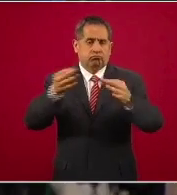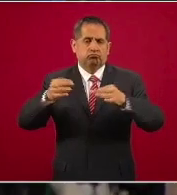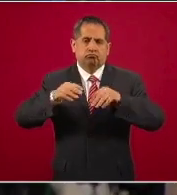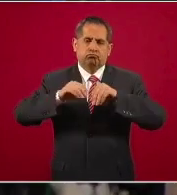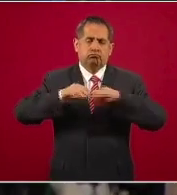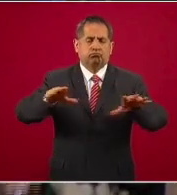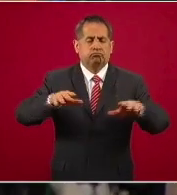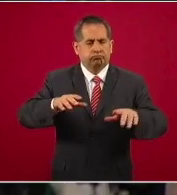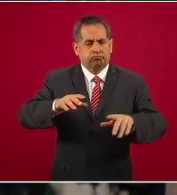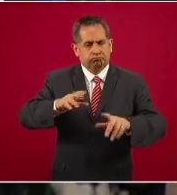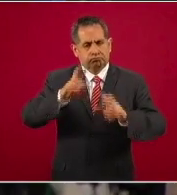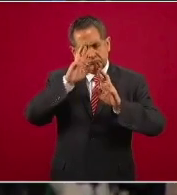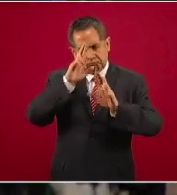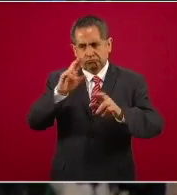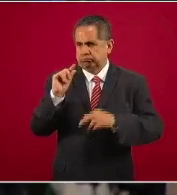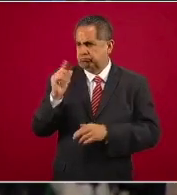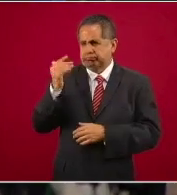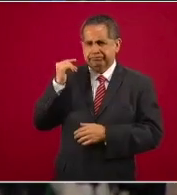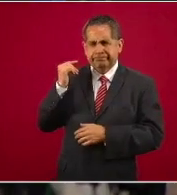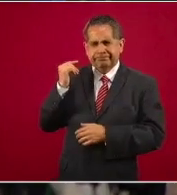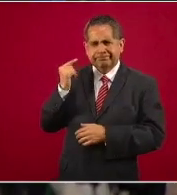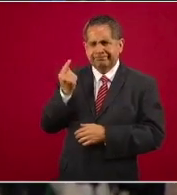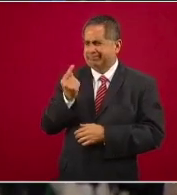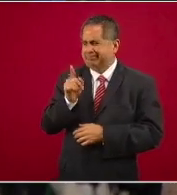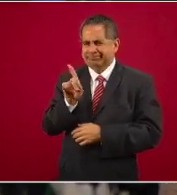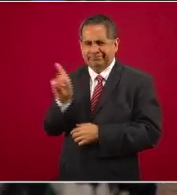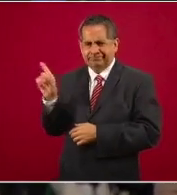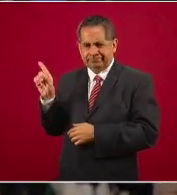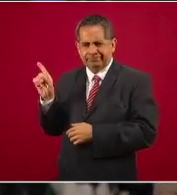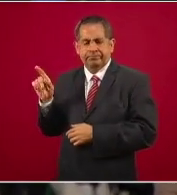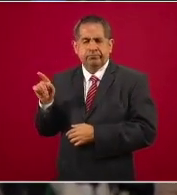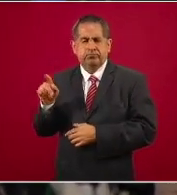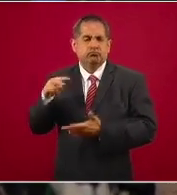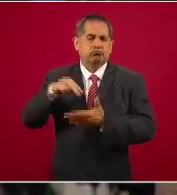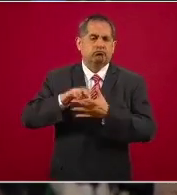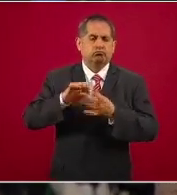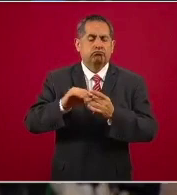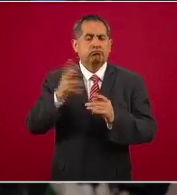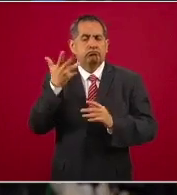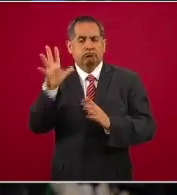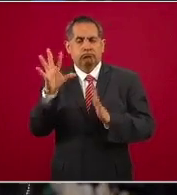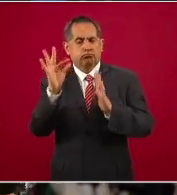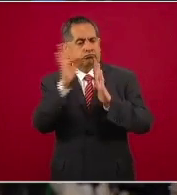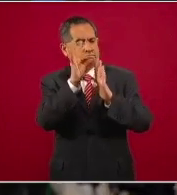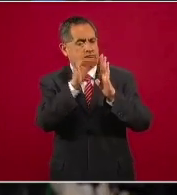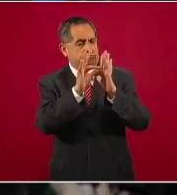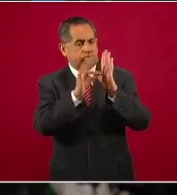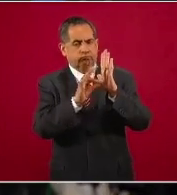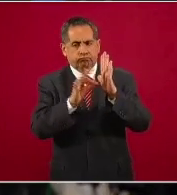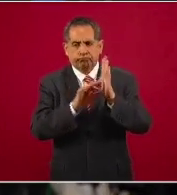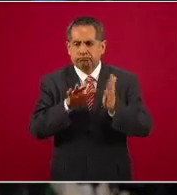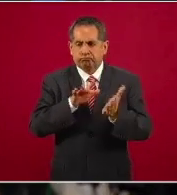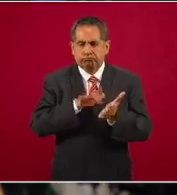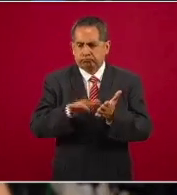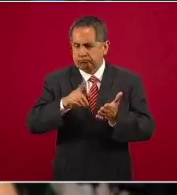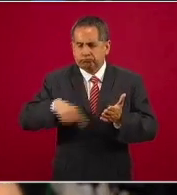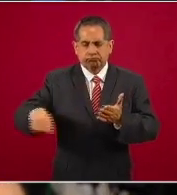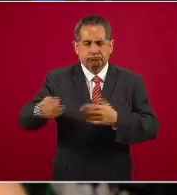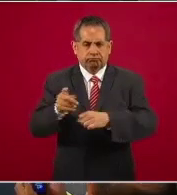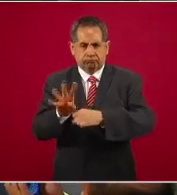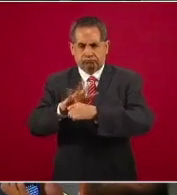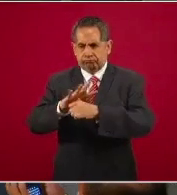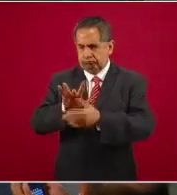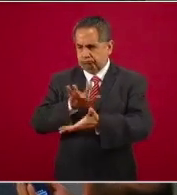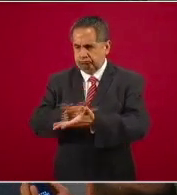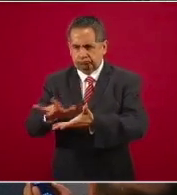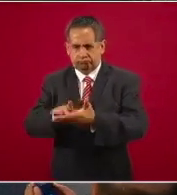anuncio solemne aquí atrás de Palacio Nacional, donde ponía 10 puntos para apoyar a la gente que había